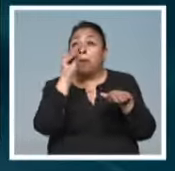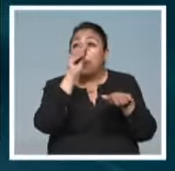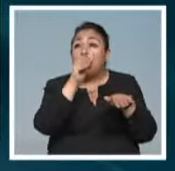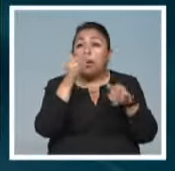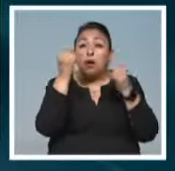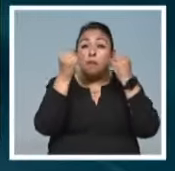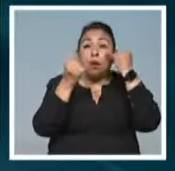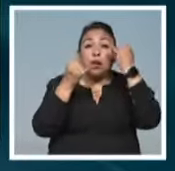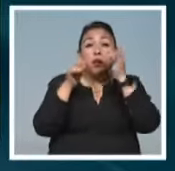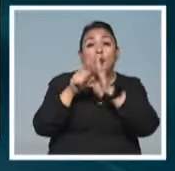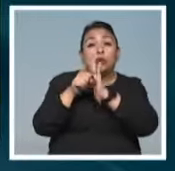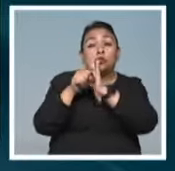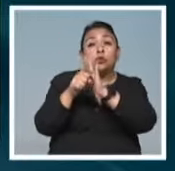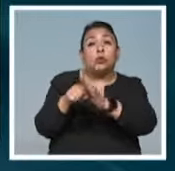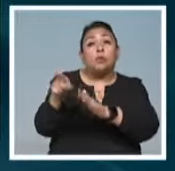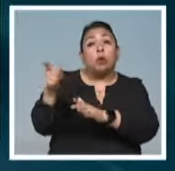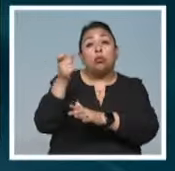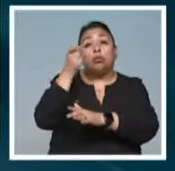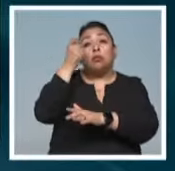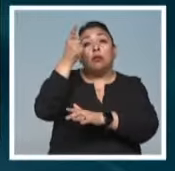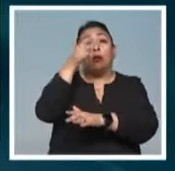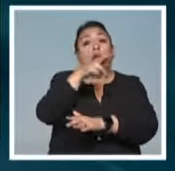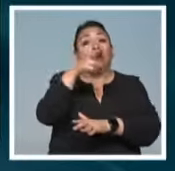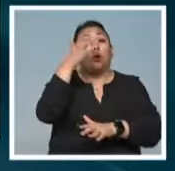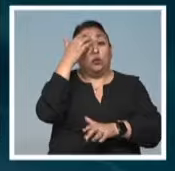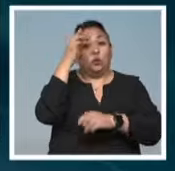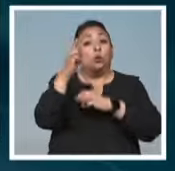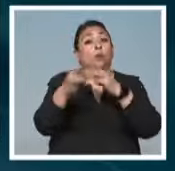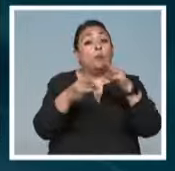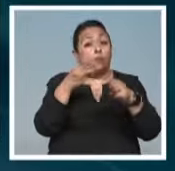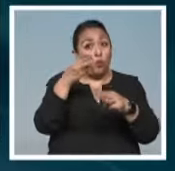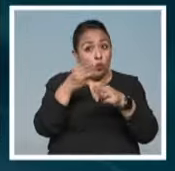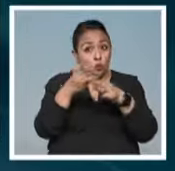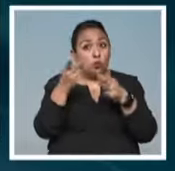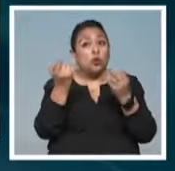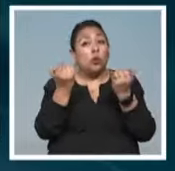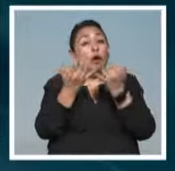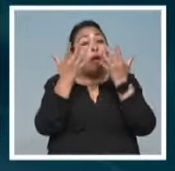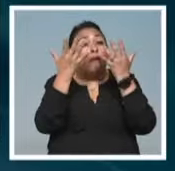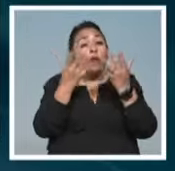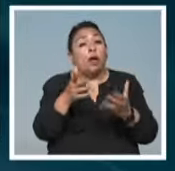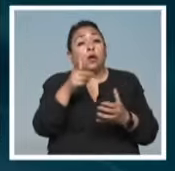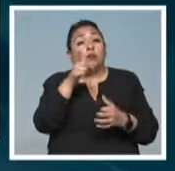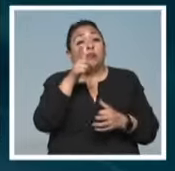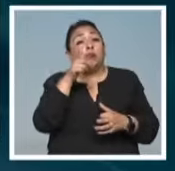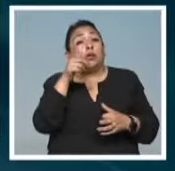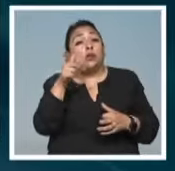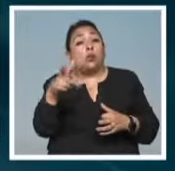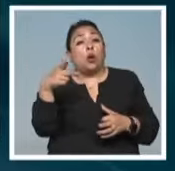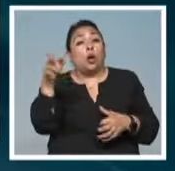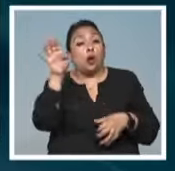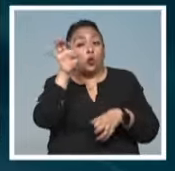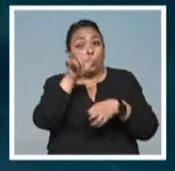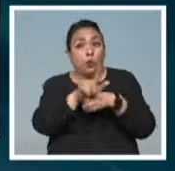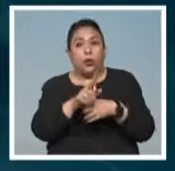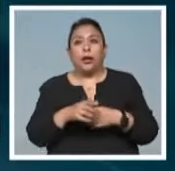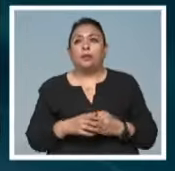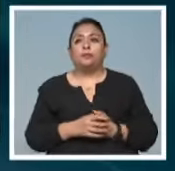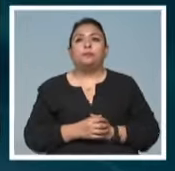imaginario simbólico de un creador reconocido a nivel mundial y la riqueza espiritual de su cultura.